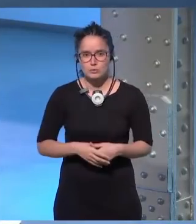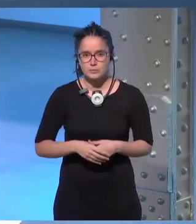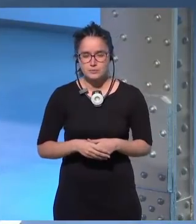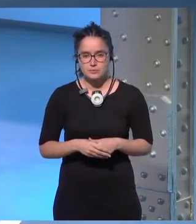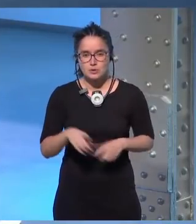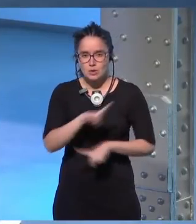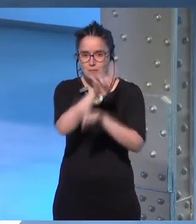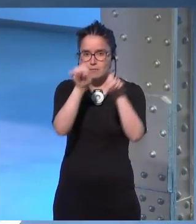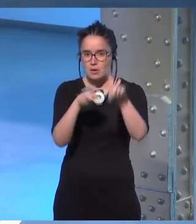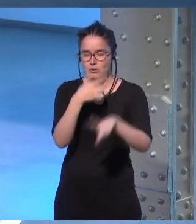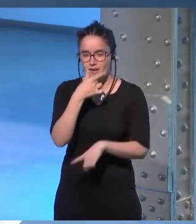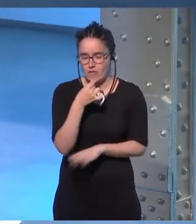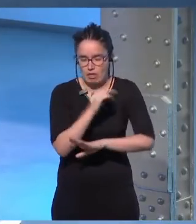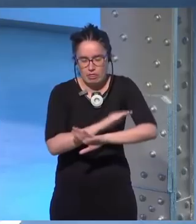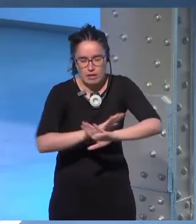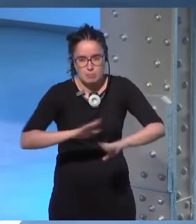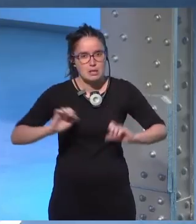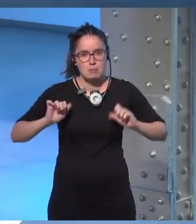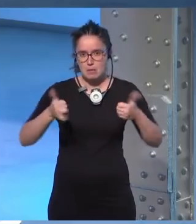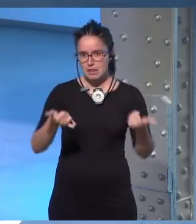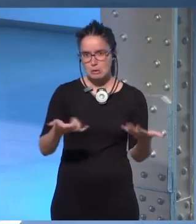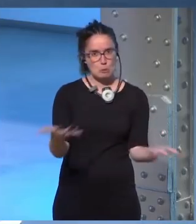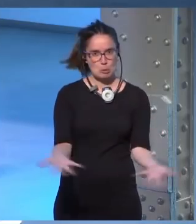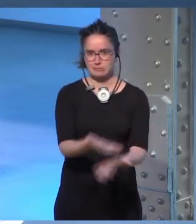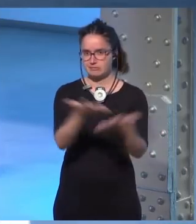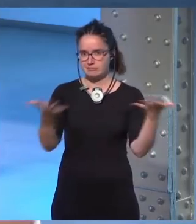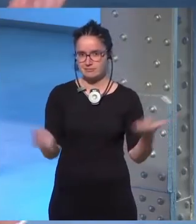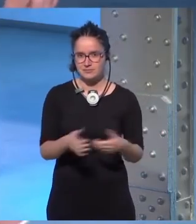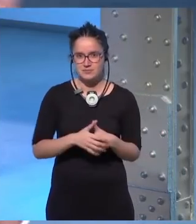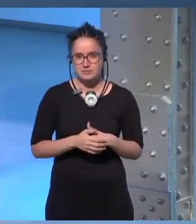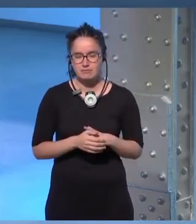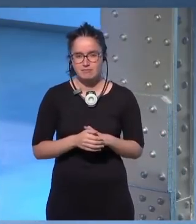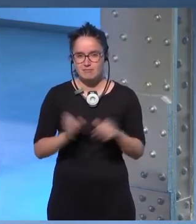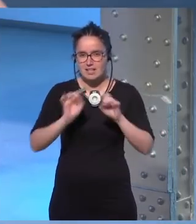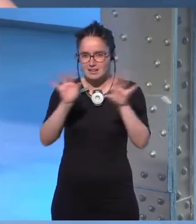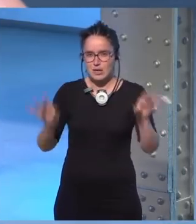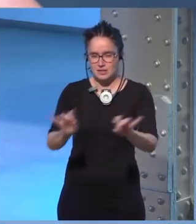Una pregunta fácil. Sí, exacto, va a empezar así, va. Claro,